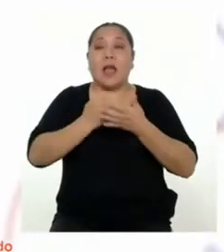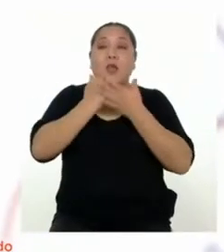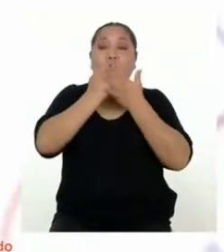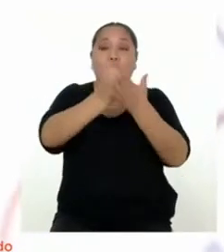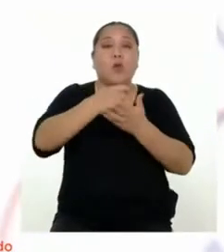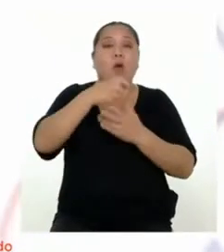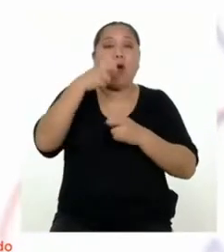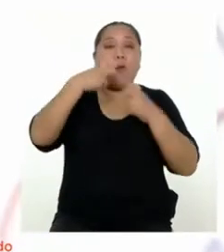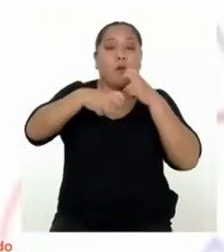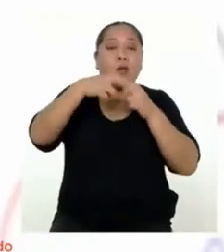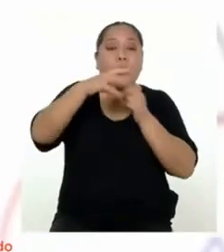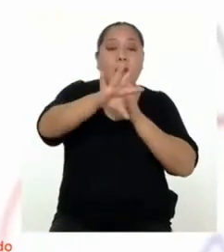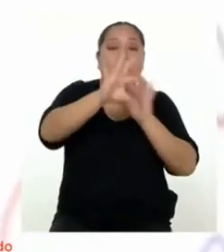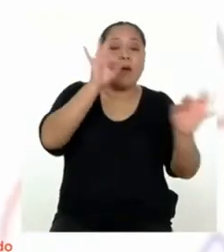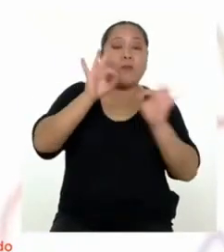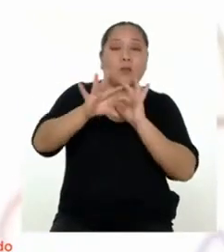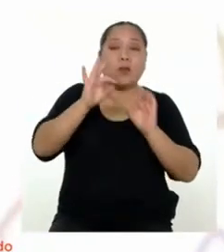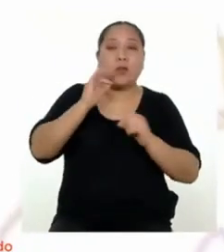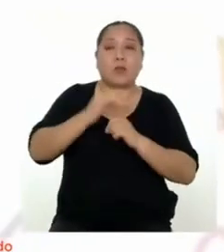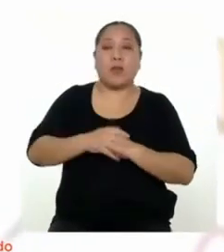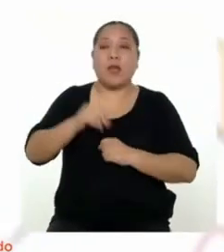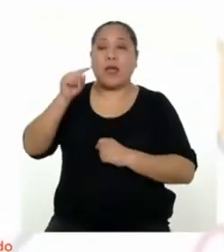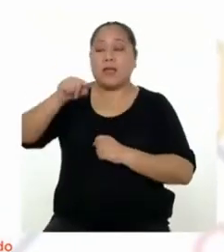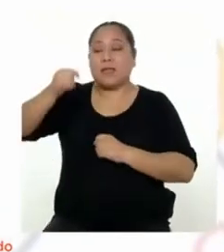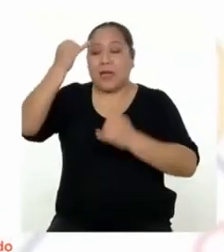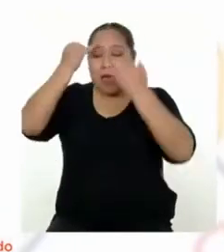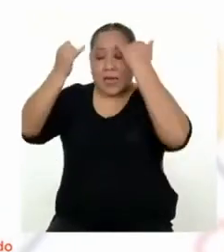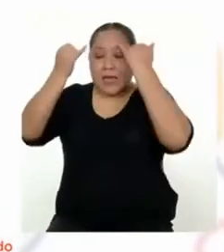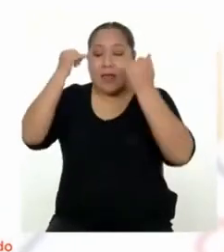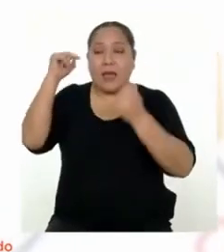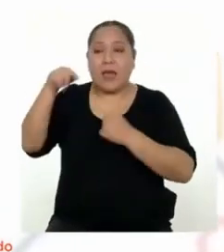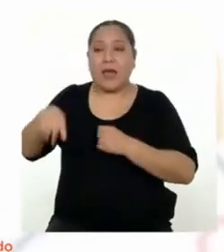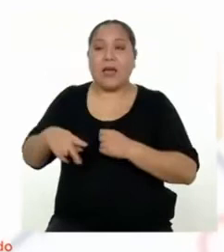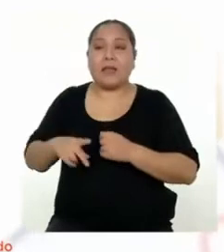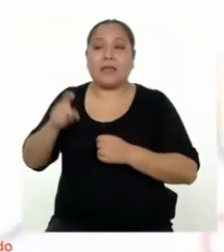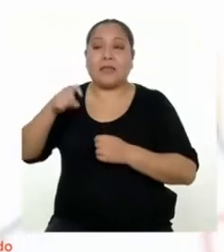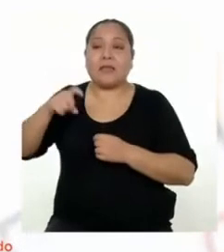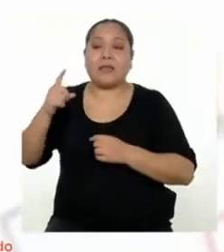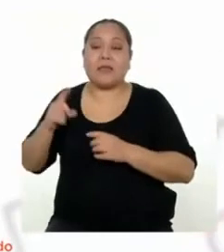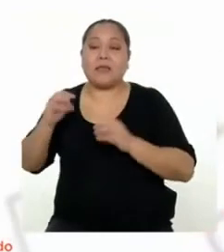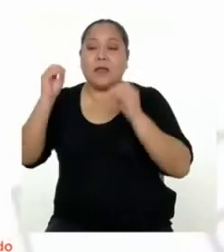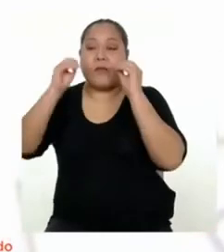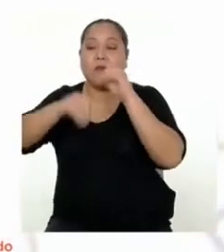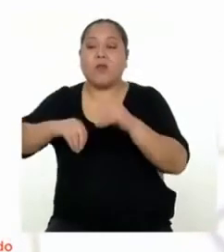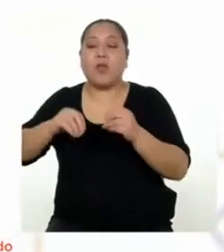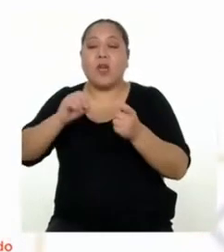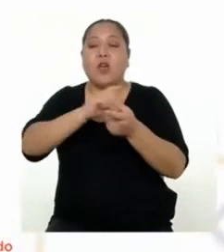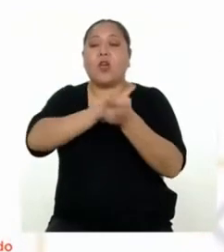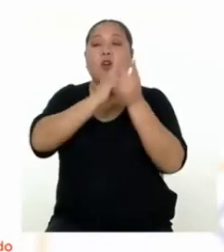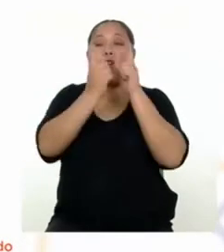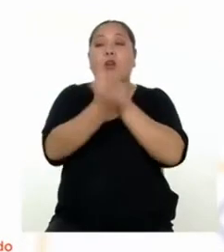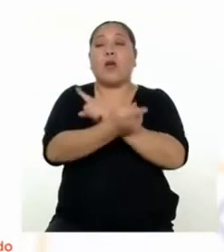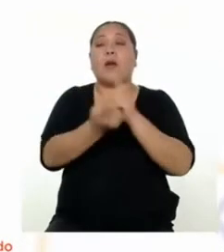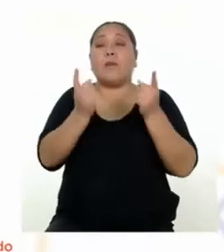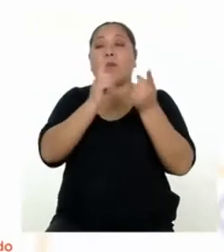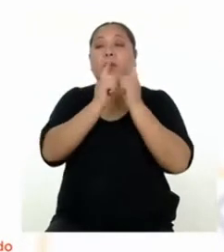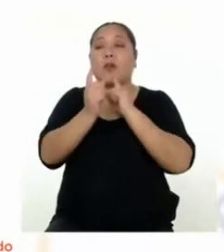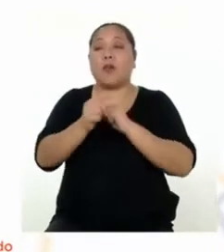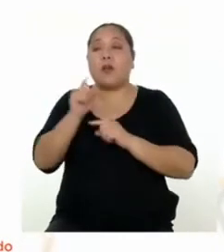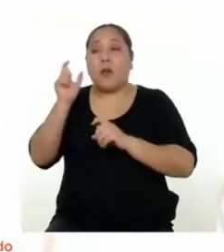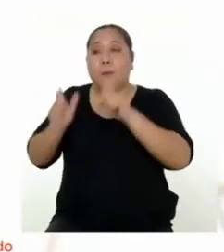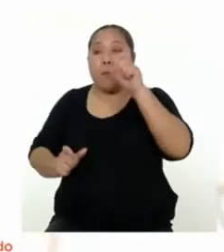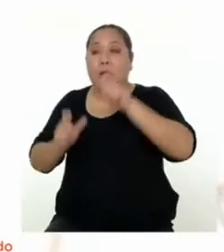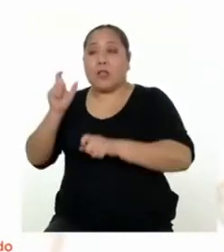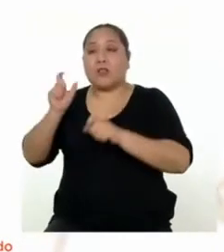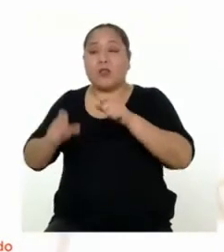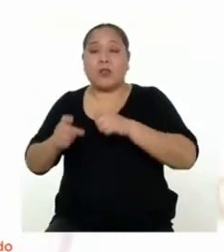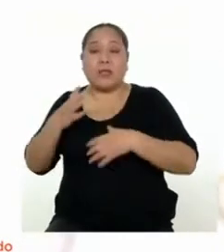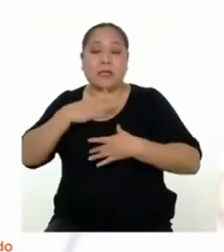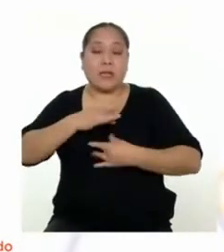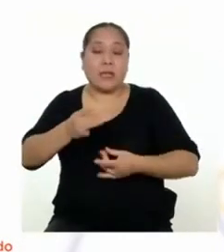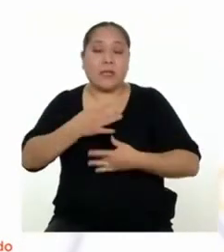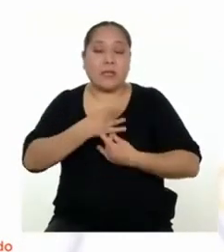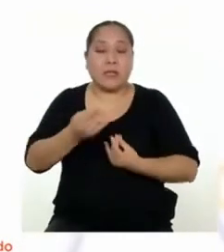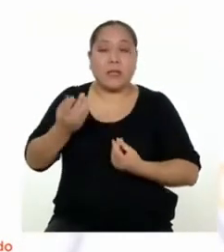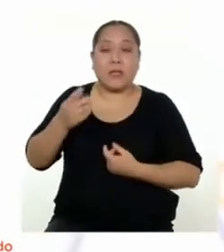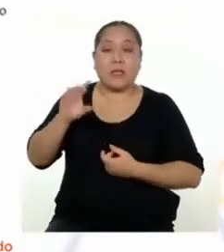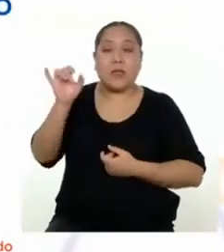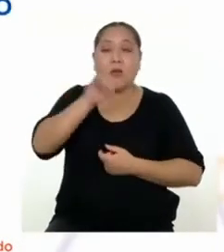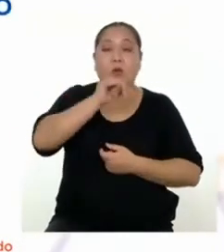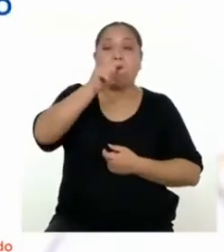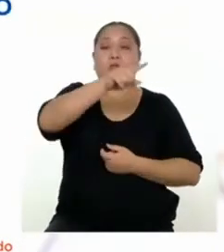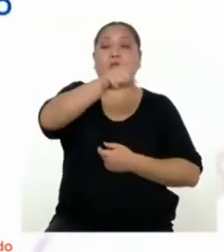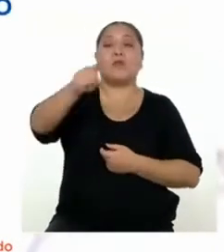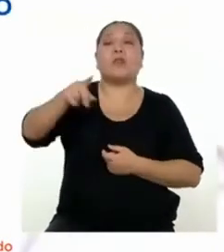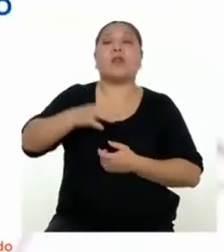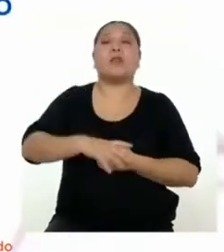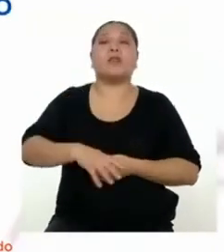problema que se ha identificado. Esta propuesta requiere de agentes de cambio, es decir, de personas interesadas, como